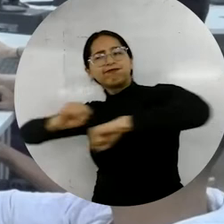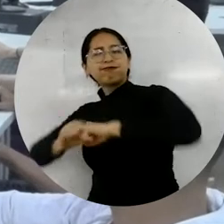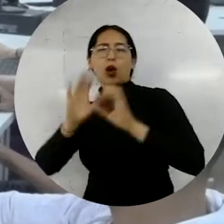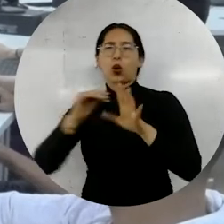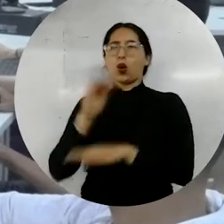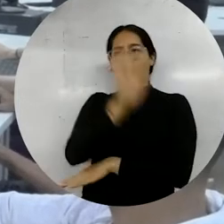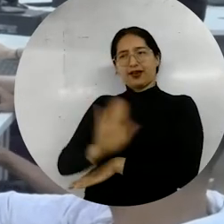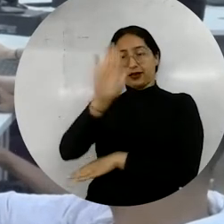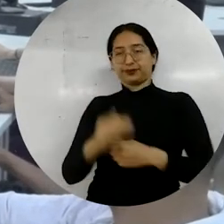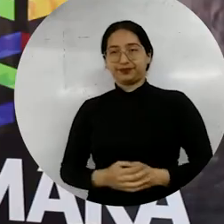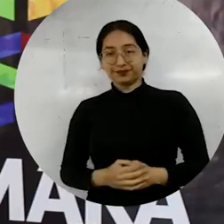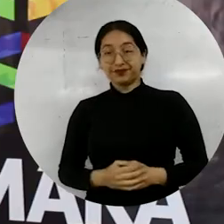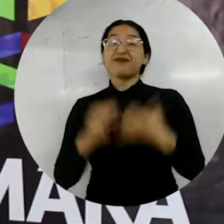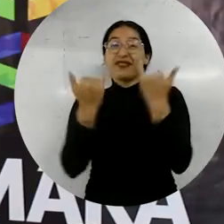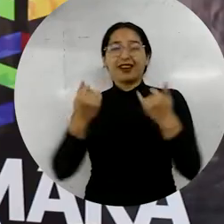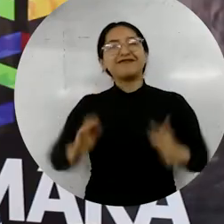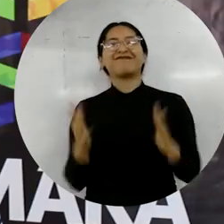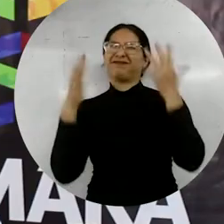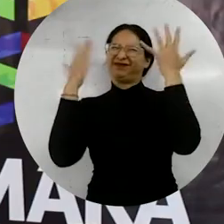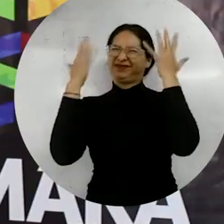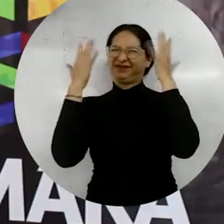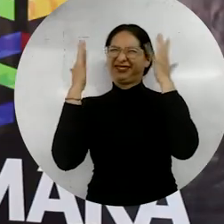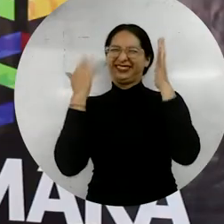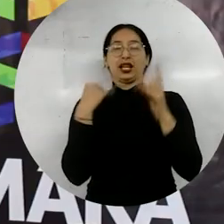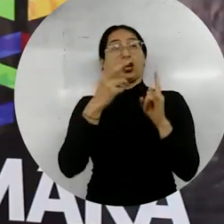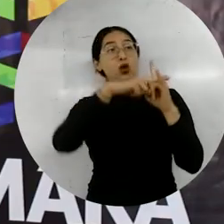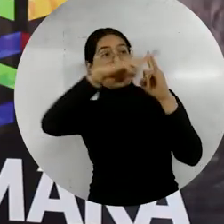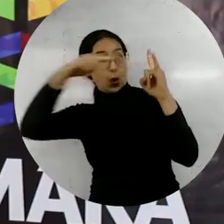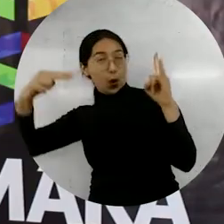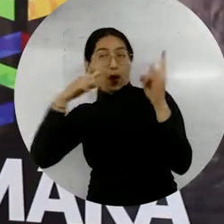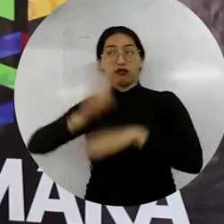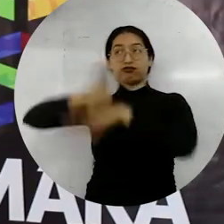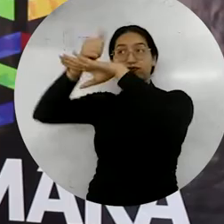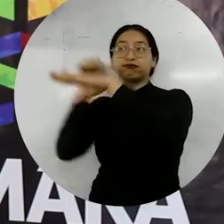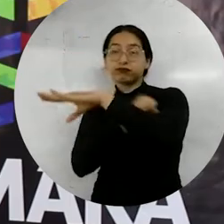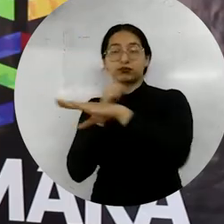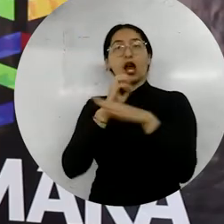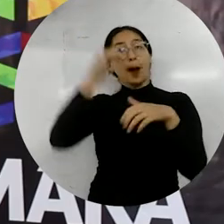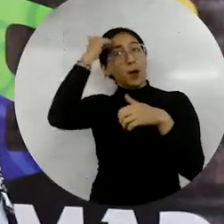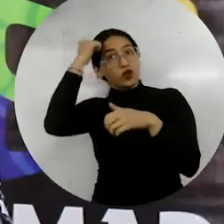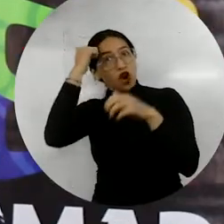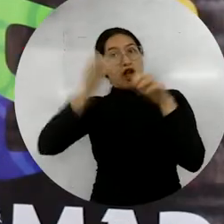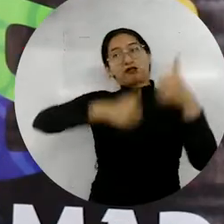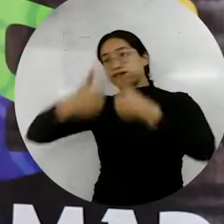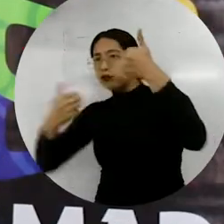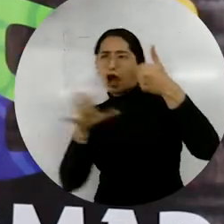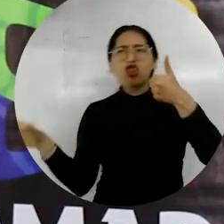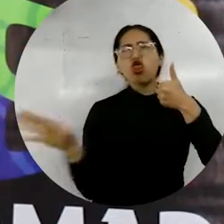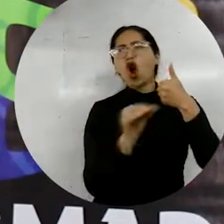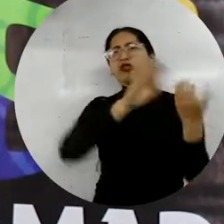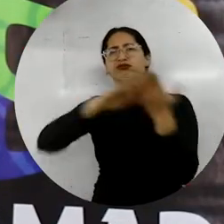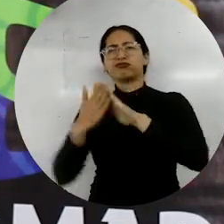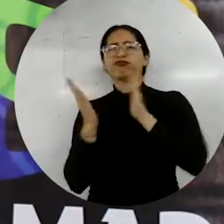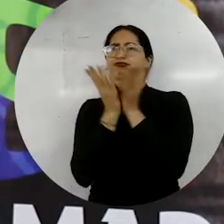actividad productiva en el departamento. Nuestras más sinceras felicitaciones a la Universidad del Magdalena a su rector, a sus directivos, a los docentes y